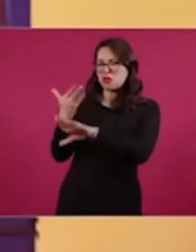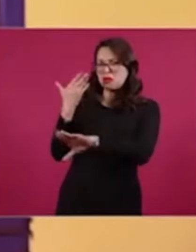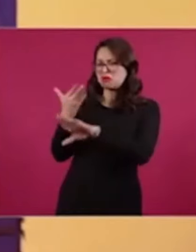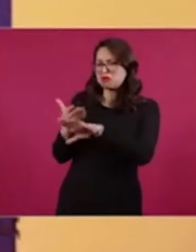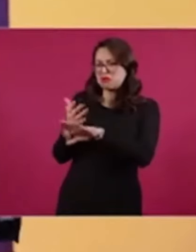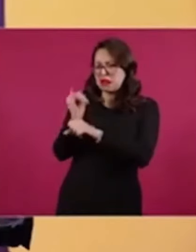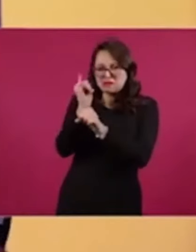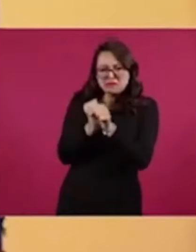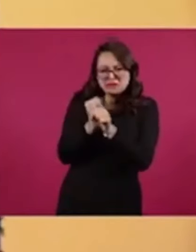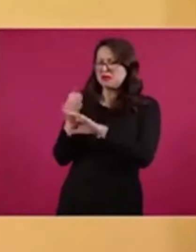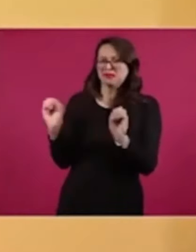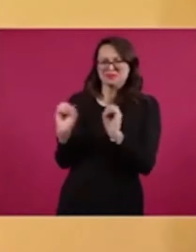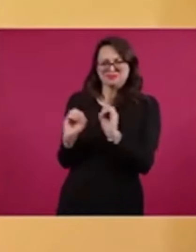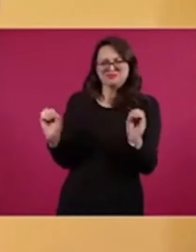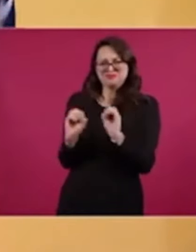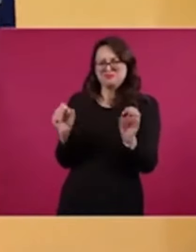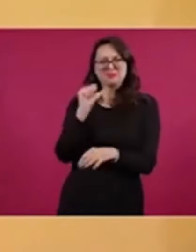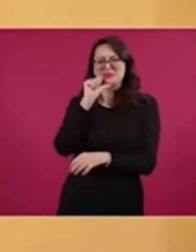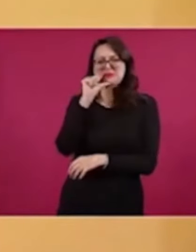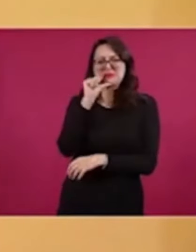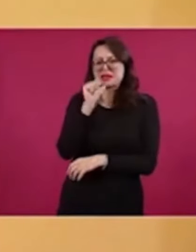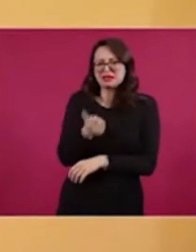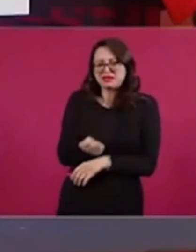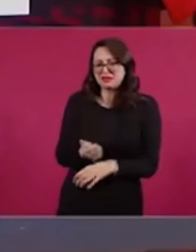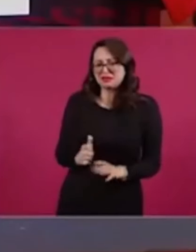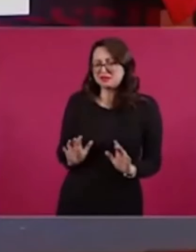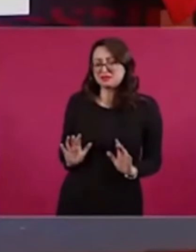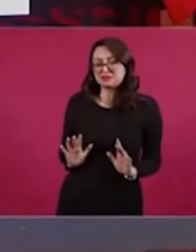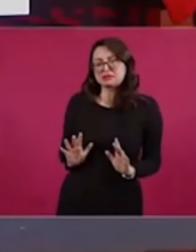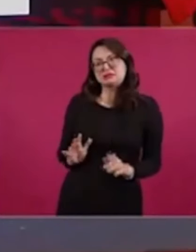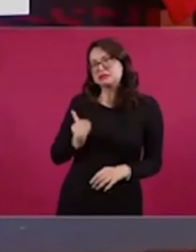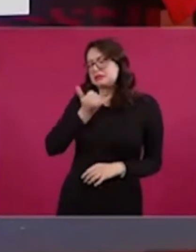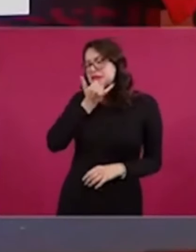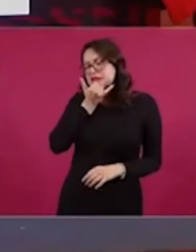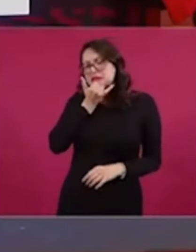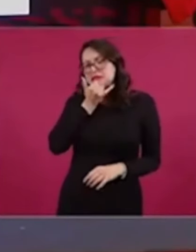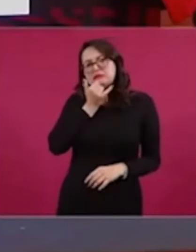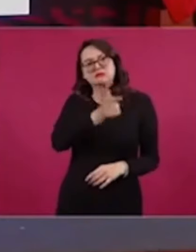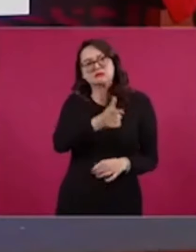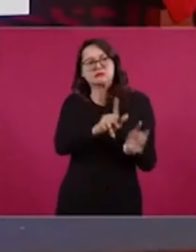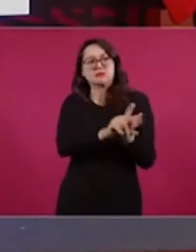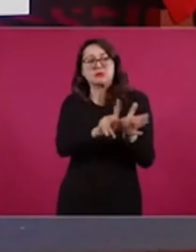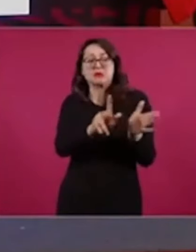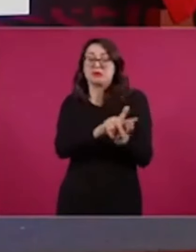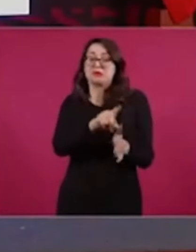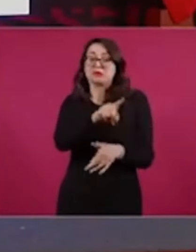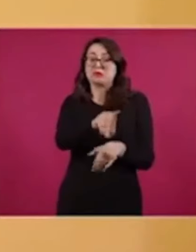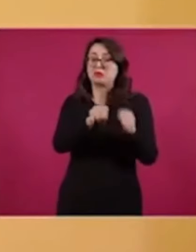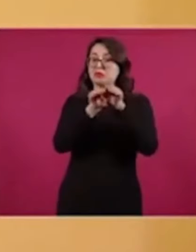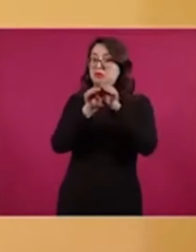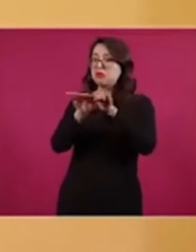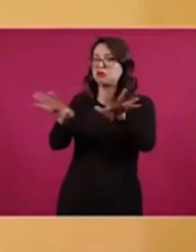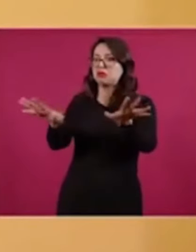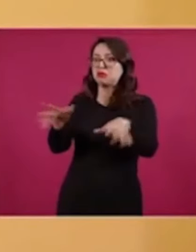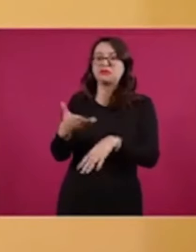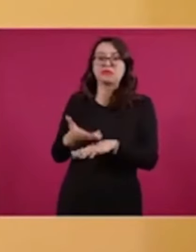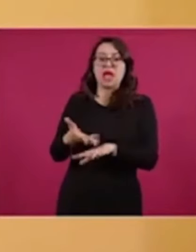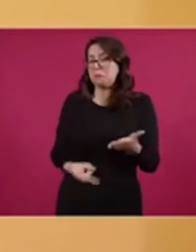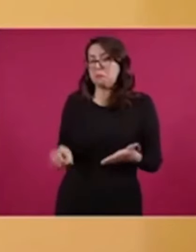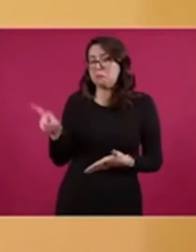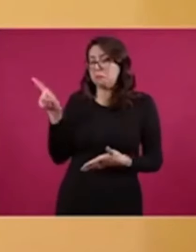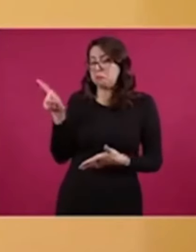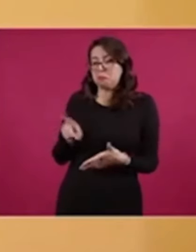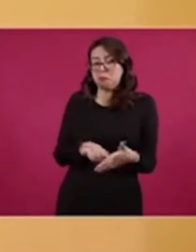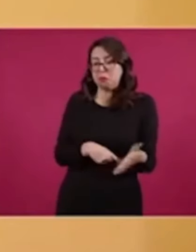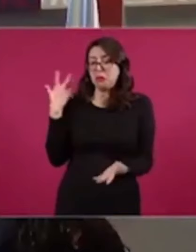tenemos nada que ver con esto. Lo que sucedió, lo lamentamos mucho, esa es una investigación cancelada que nunca tuvo